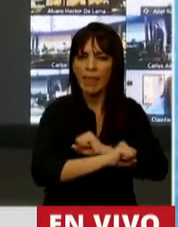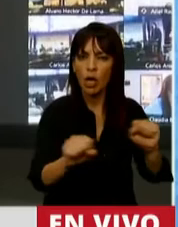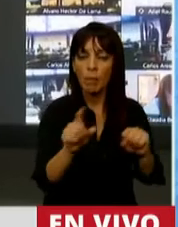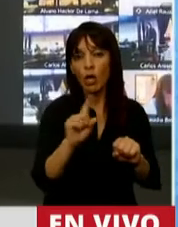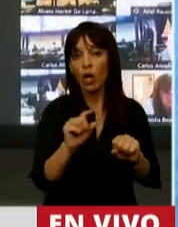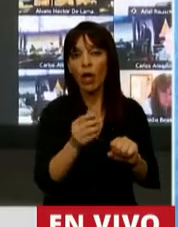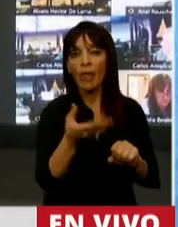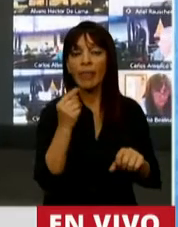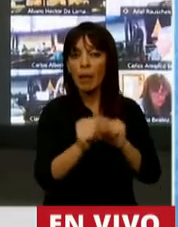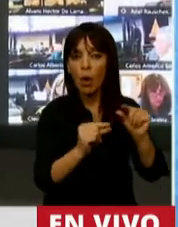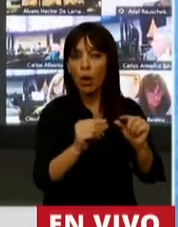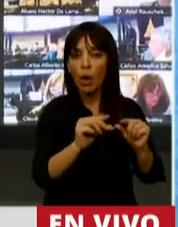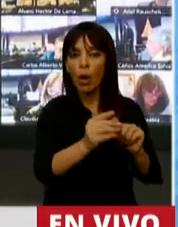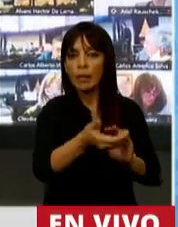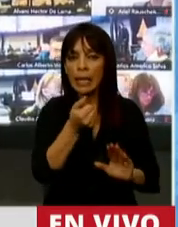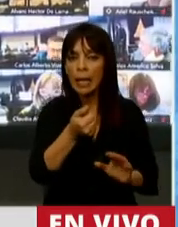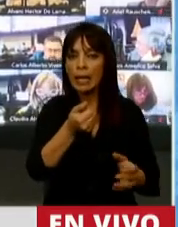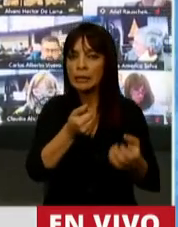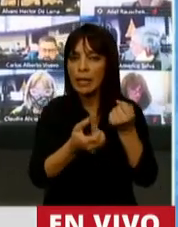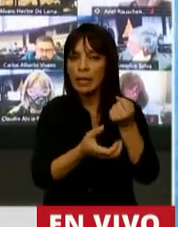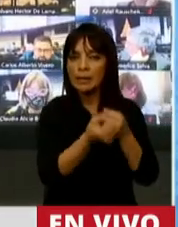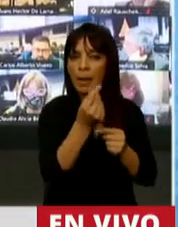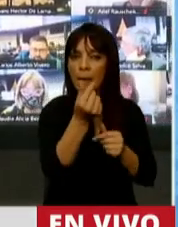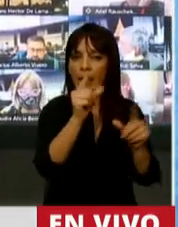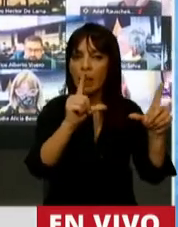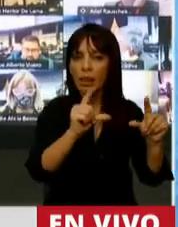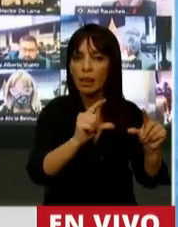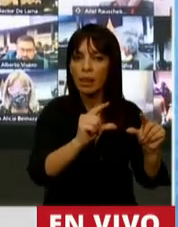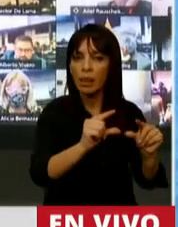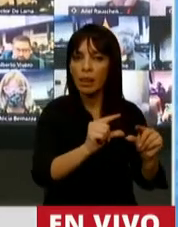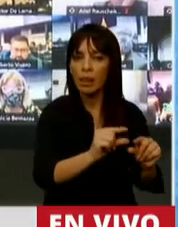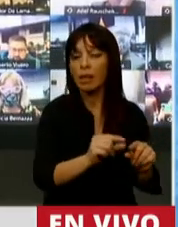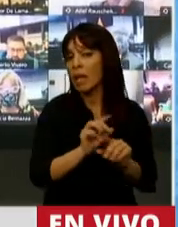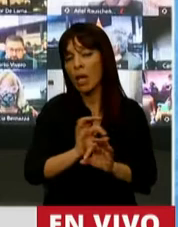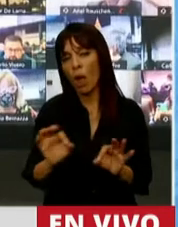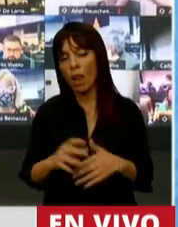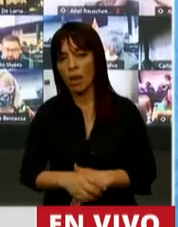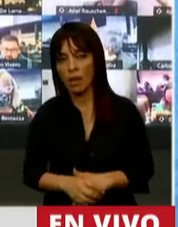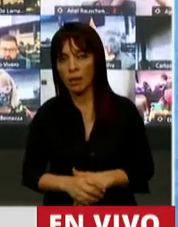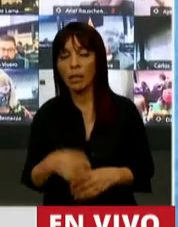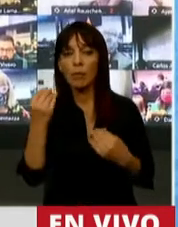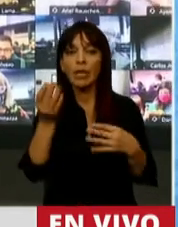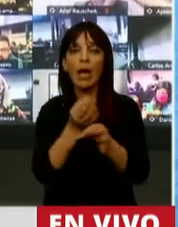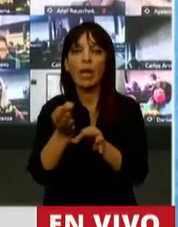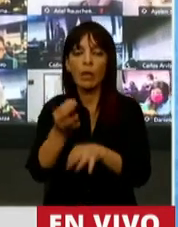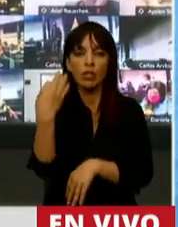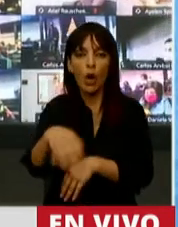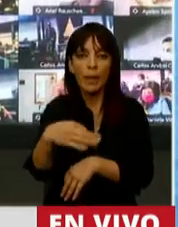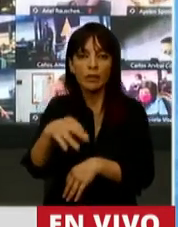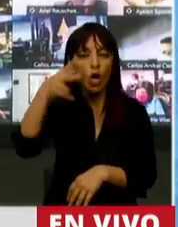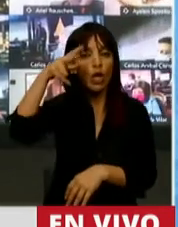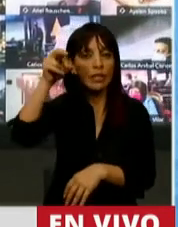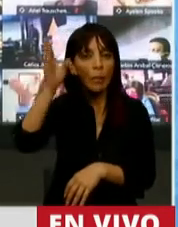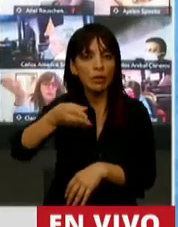desfinanció. Y nosotros vamos por ese financiamiento. ¿Por qué proyectos? Bueno, porque la educación obligatoria tenga el 80